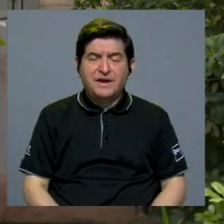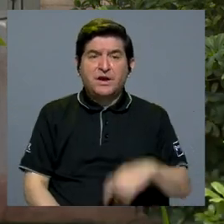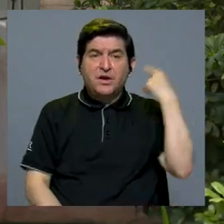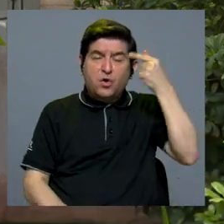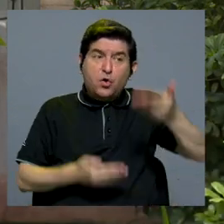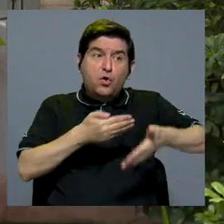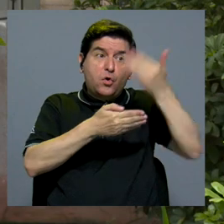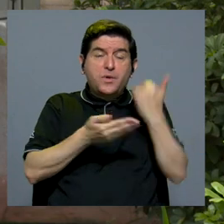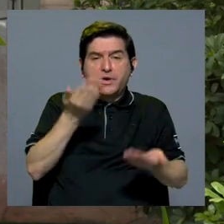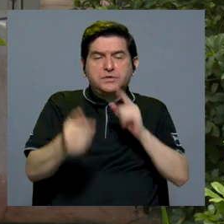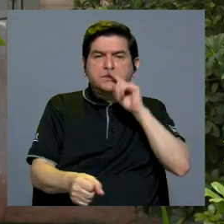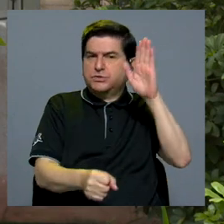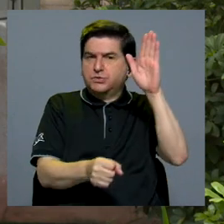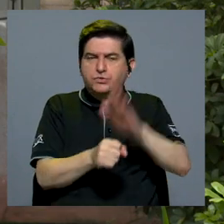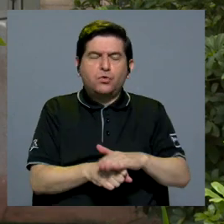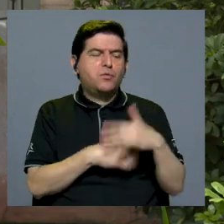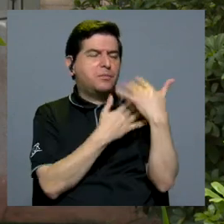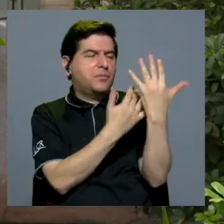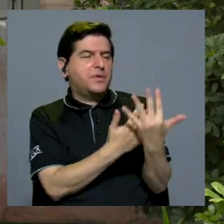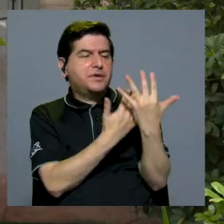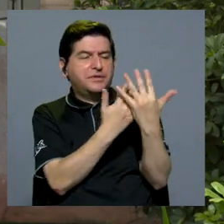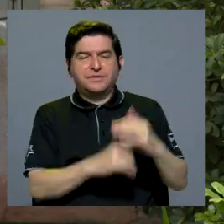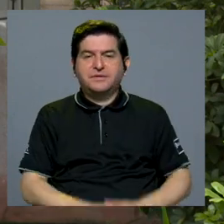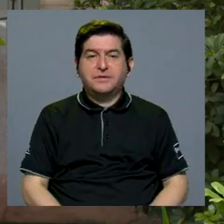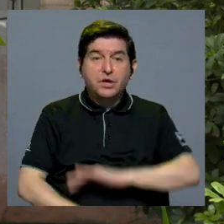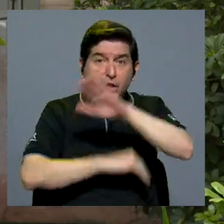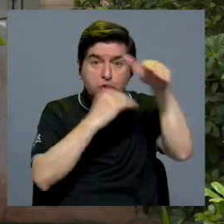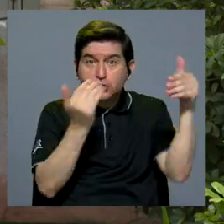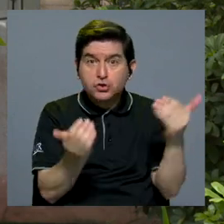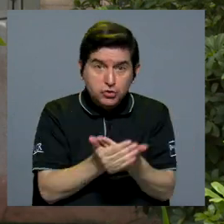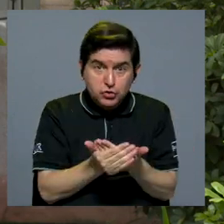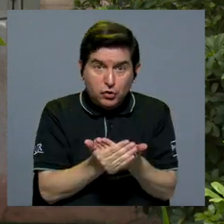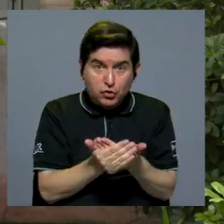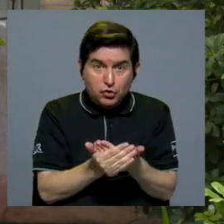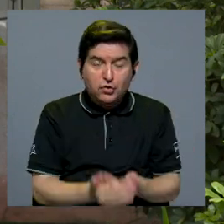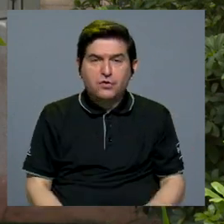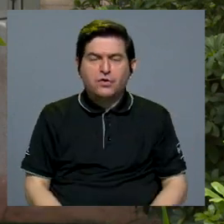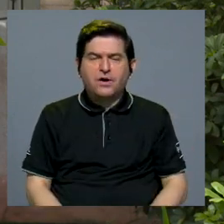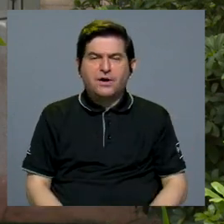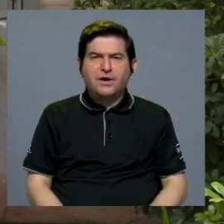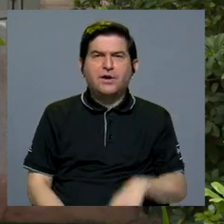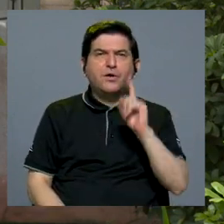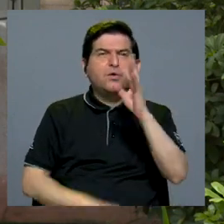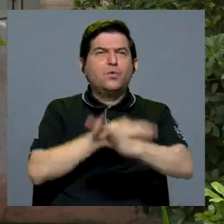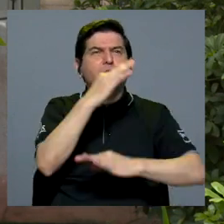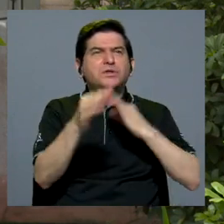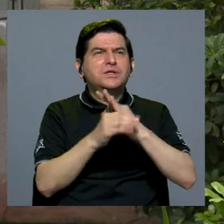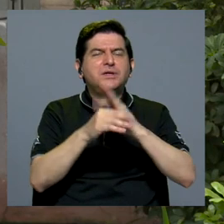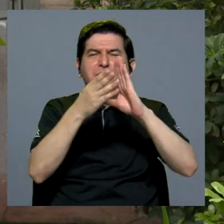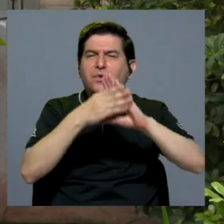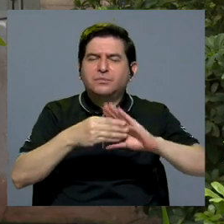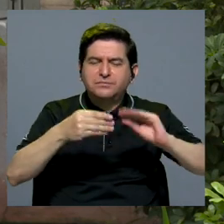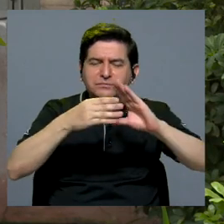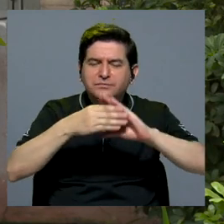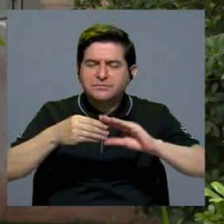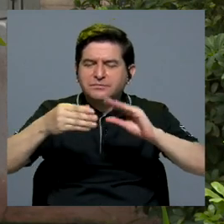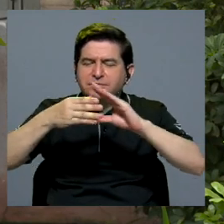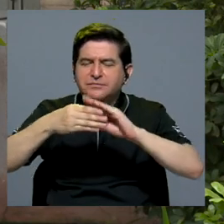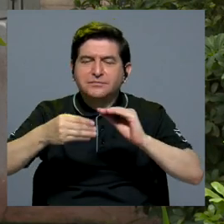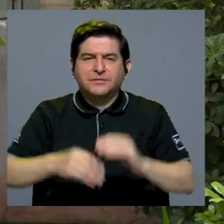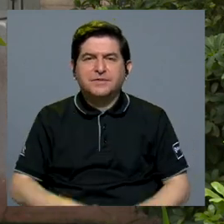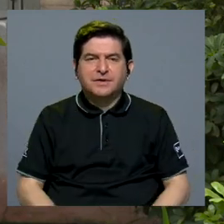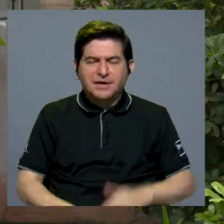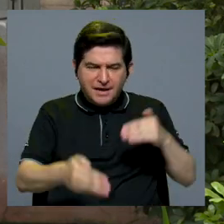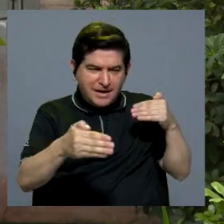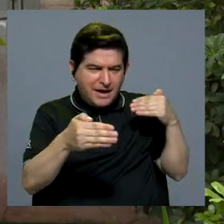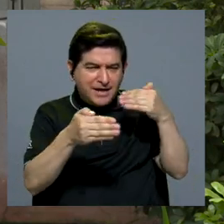también de las personas ante gobiernos anteriores que tal vez no habían cumplido sus expectativas y todo eso, ¿verdad? Nos fue dando como una especie de